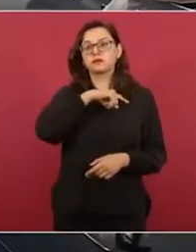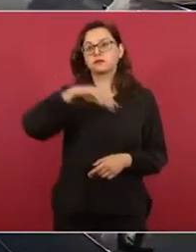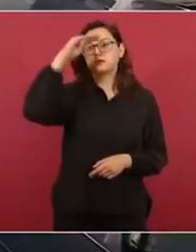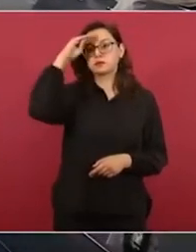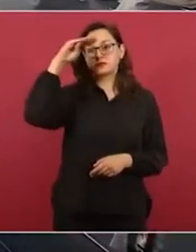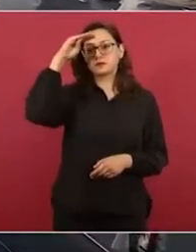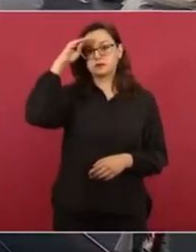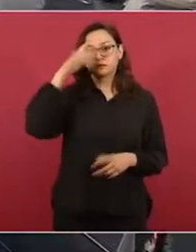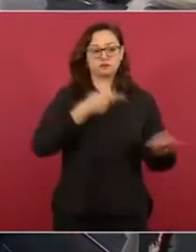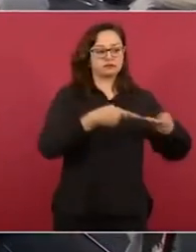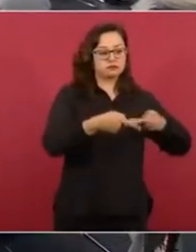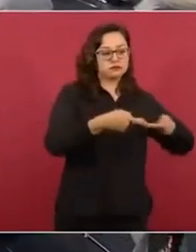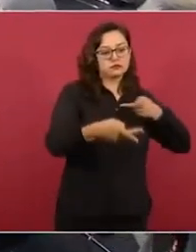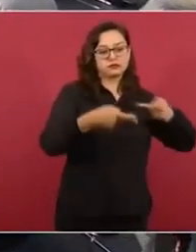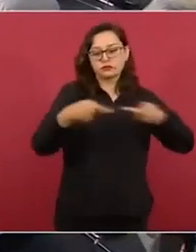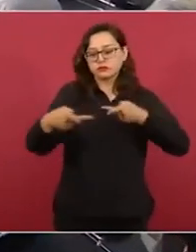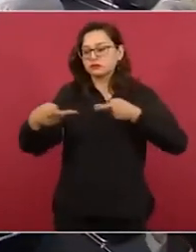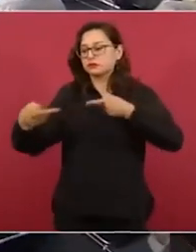bajando.